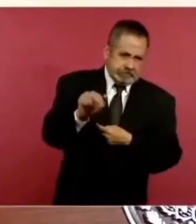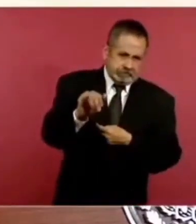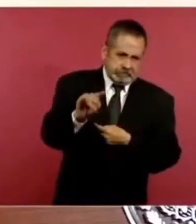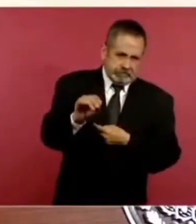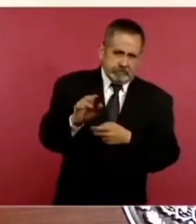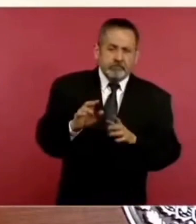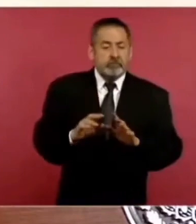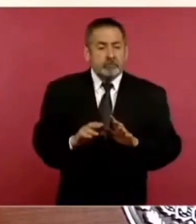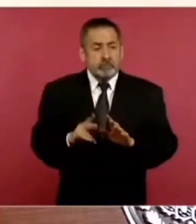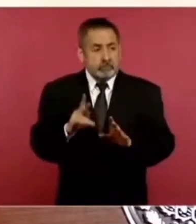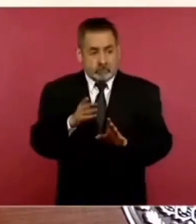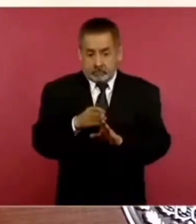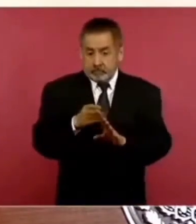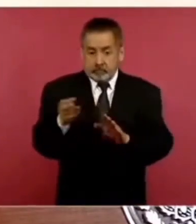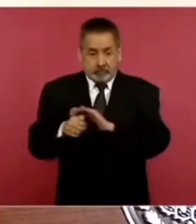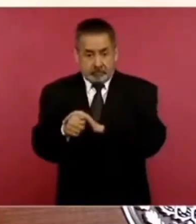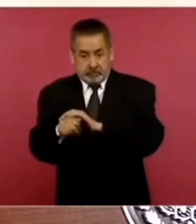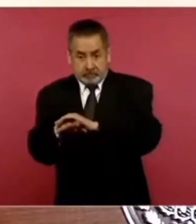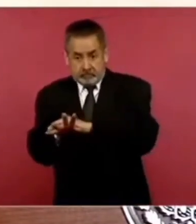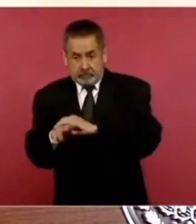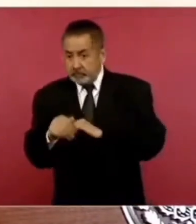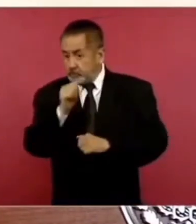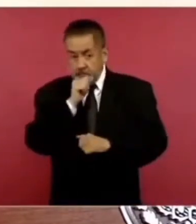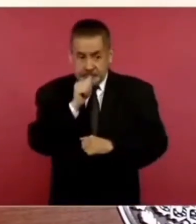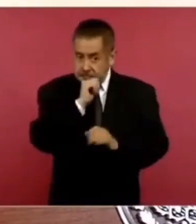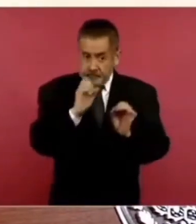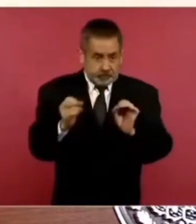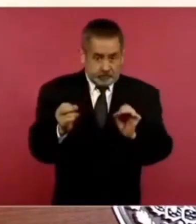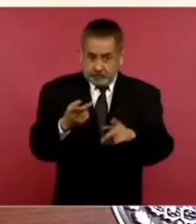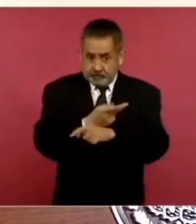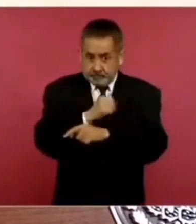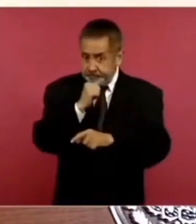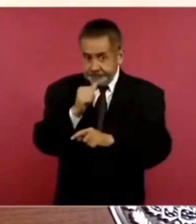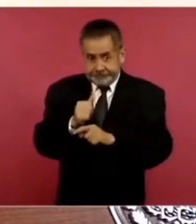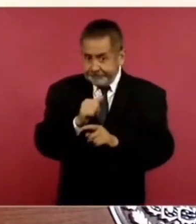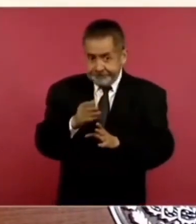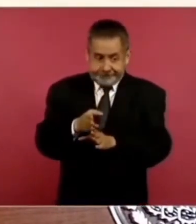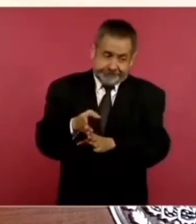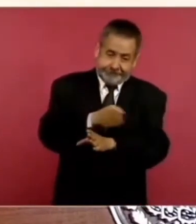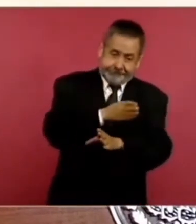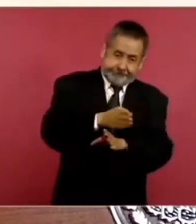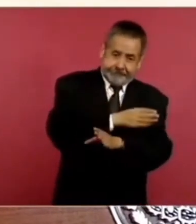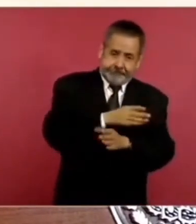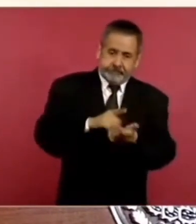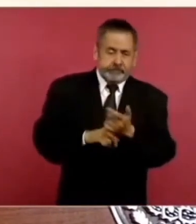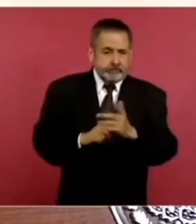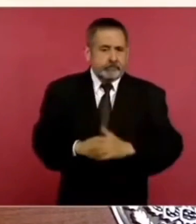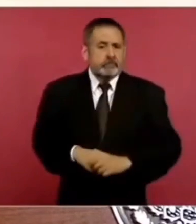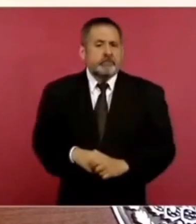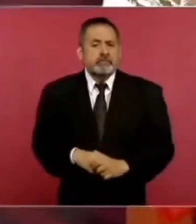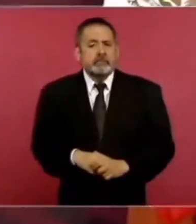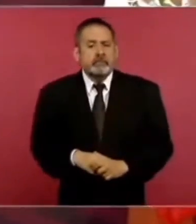no había sucedido lo de Ayotzinapa entonces